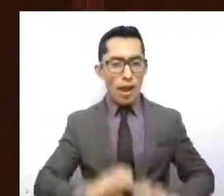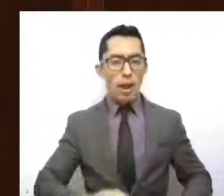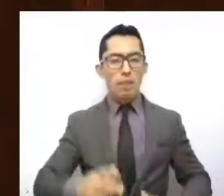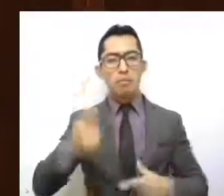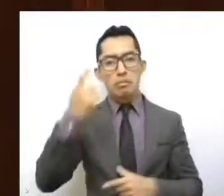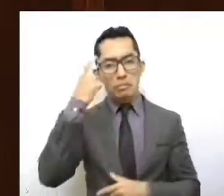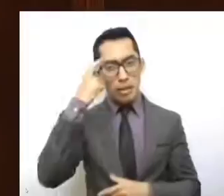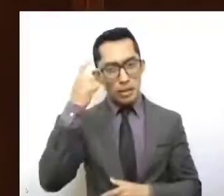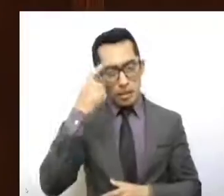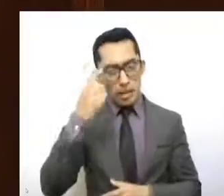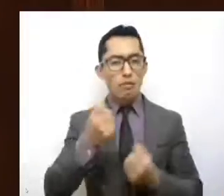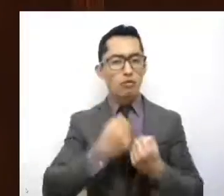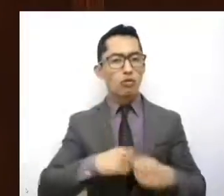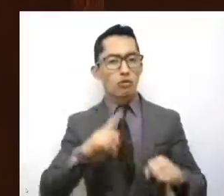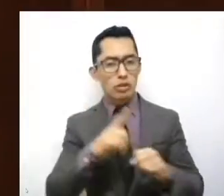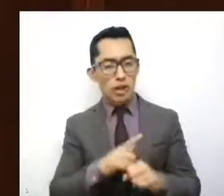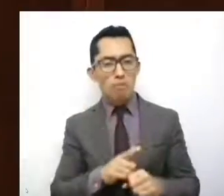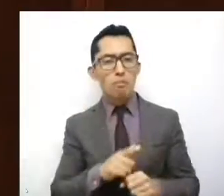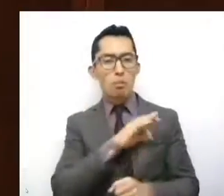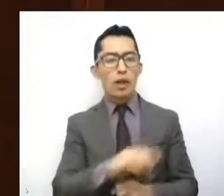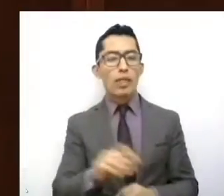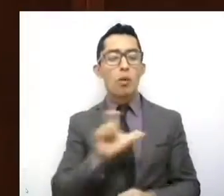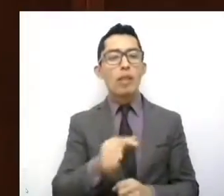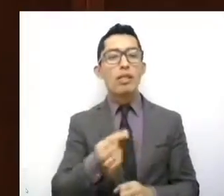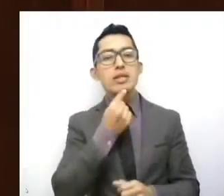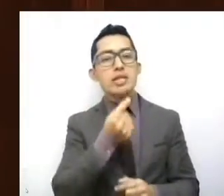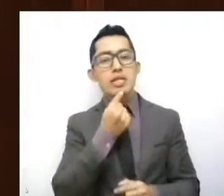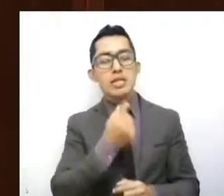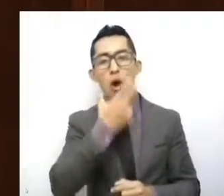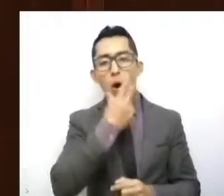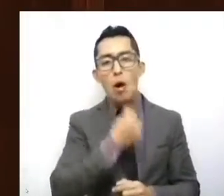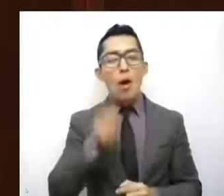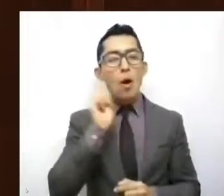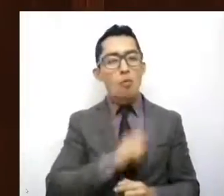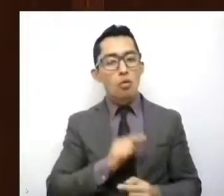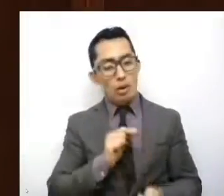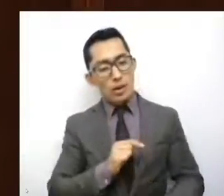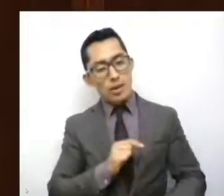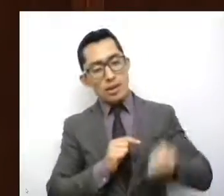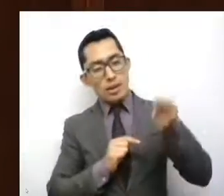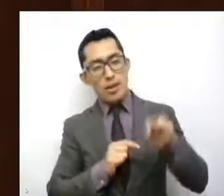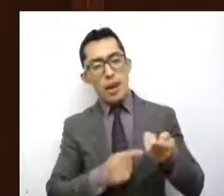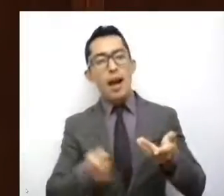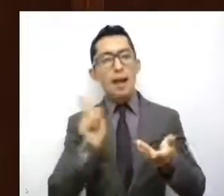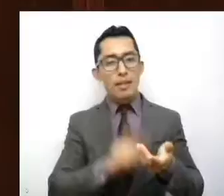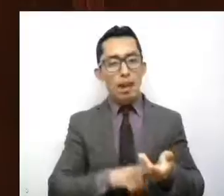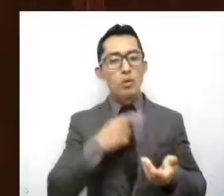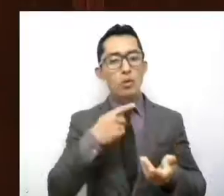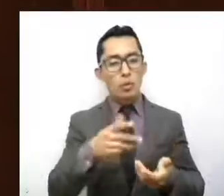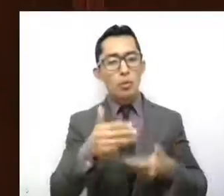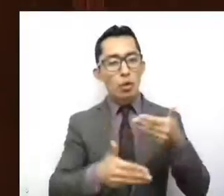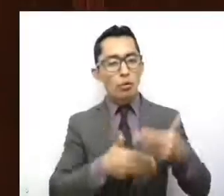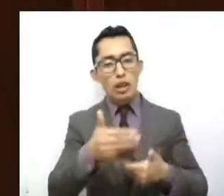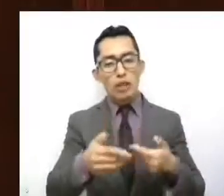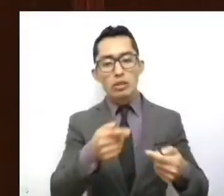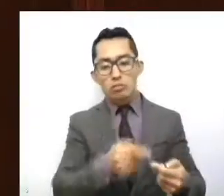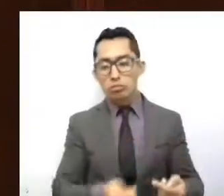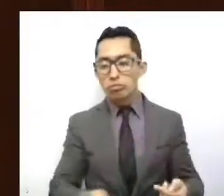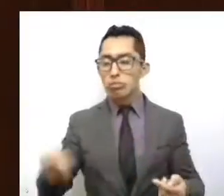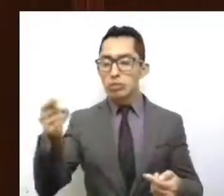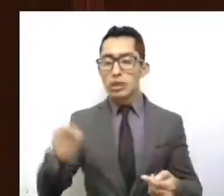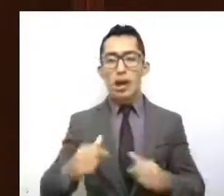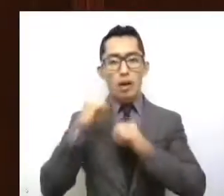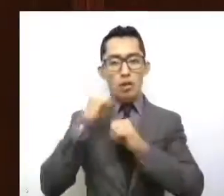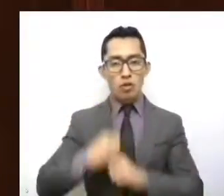social. Queremos que en cuanto un niño o niña se encuentren o sean parte de un proceso, las autoridades